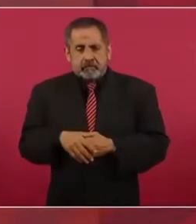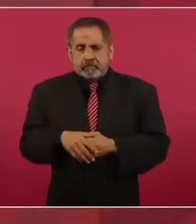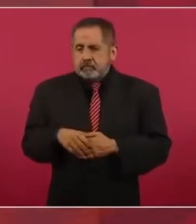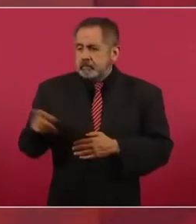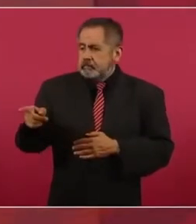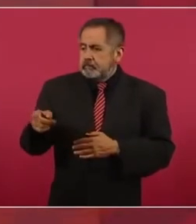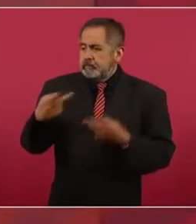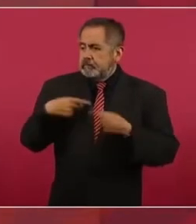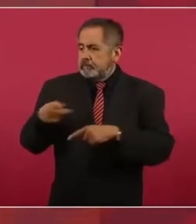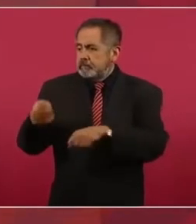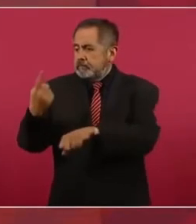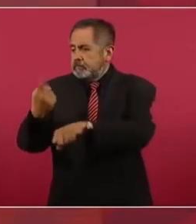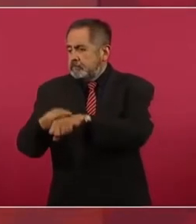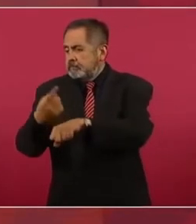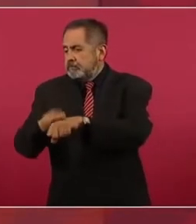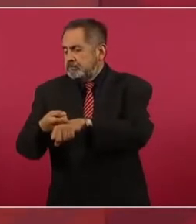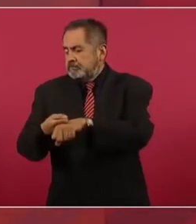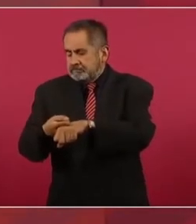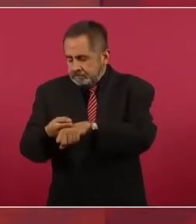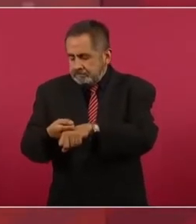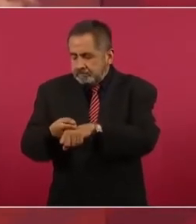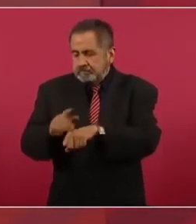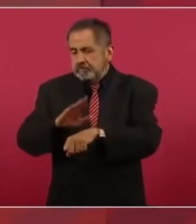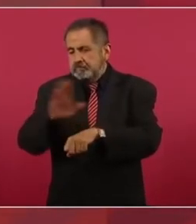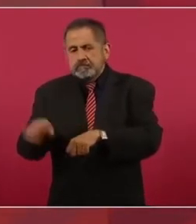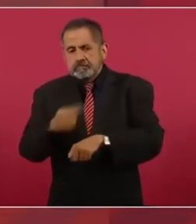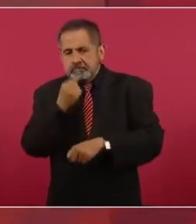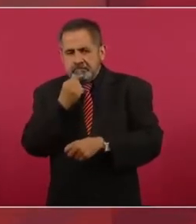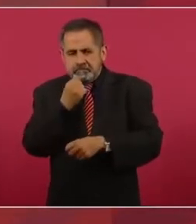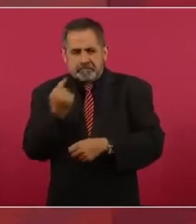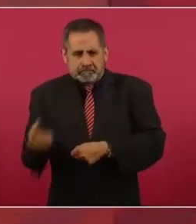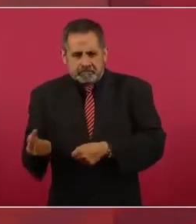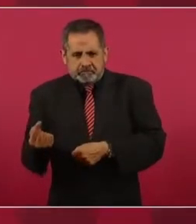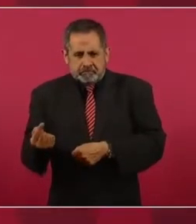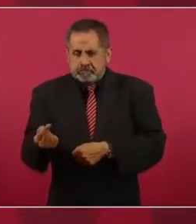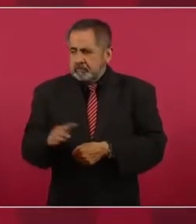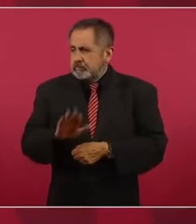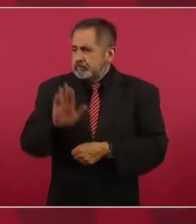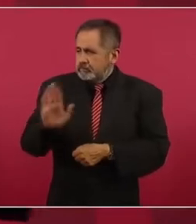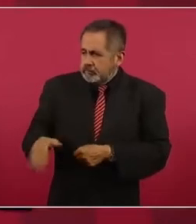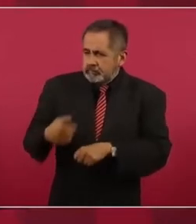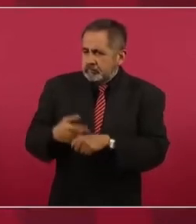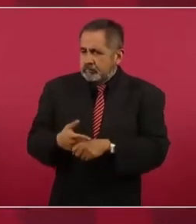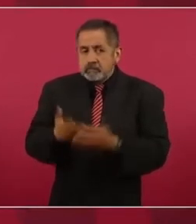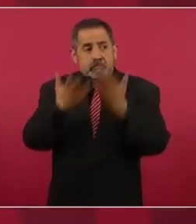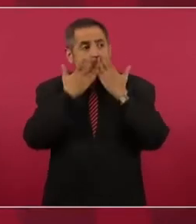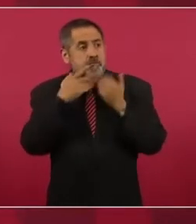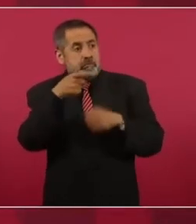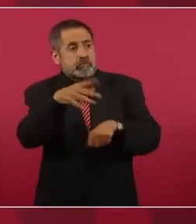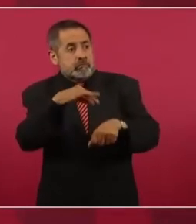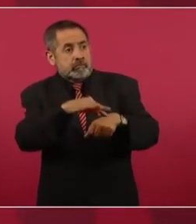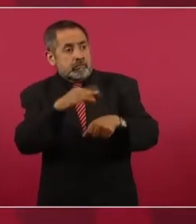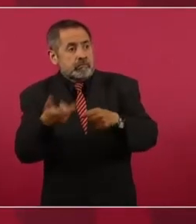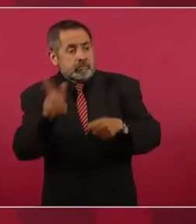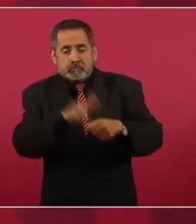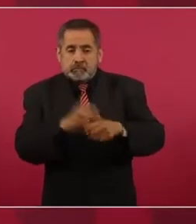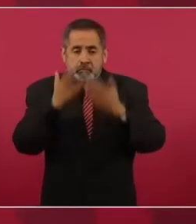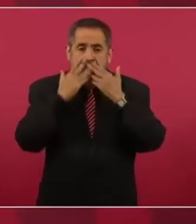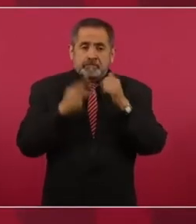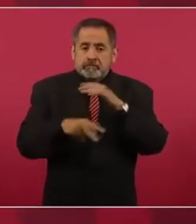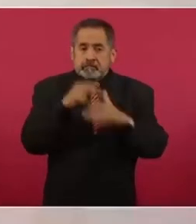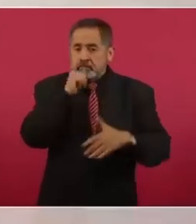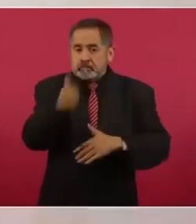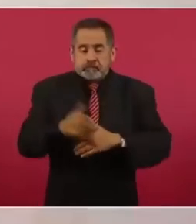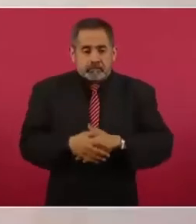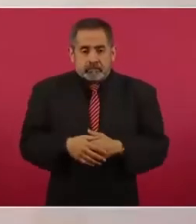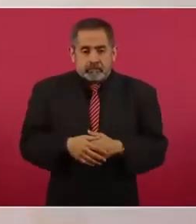enfermo, su niño, porque no hay médico y